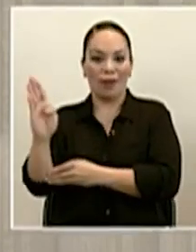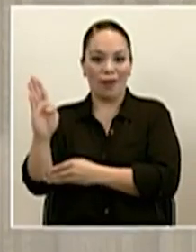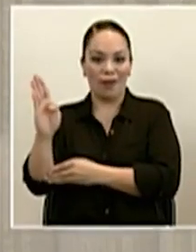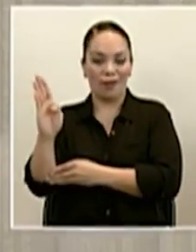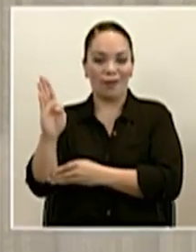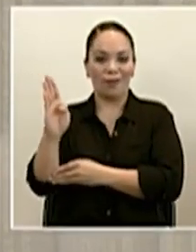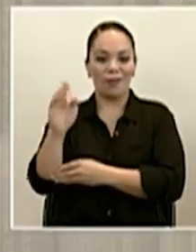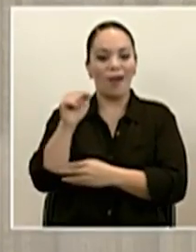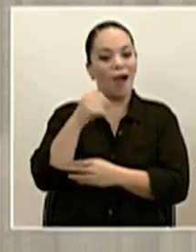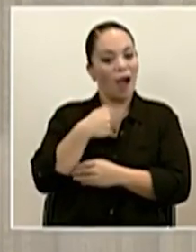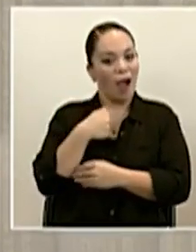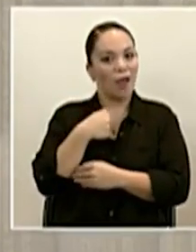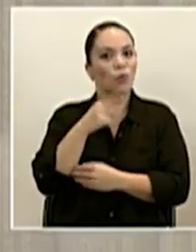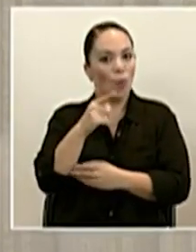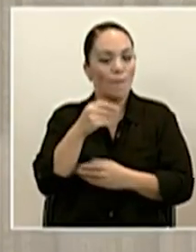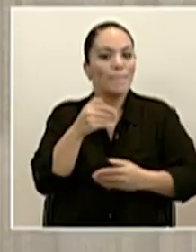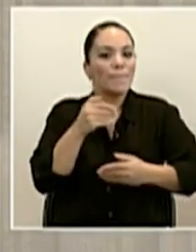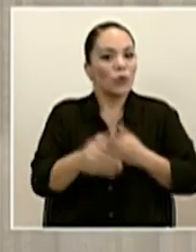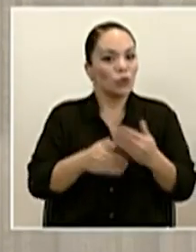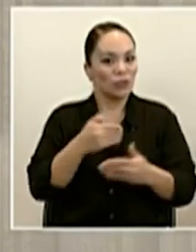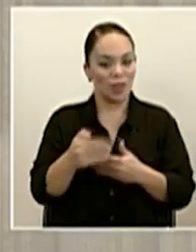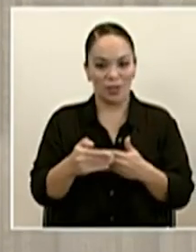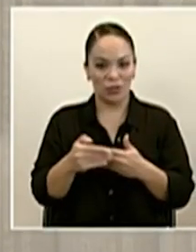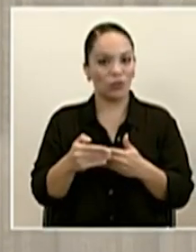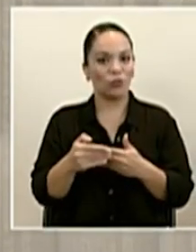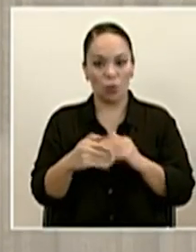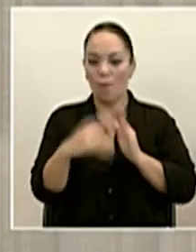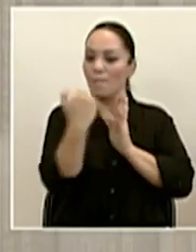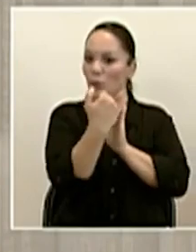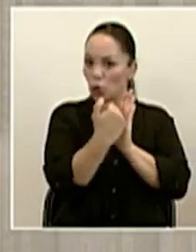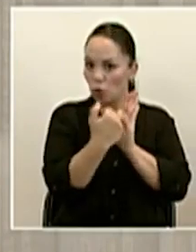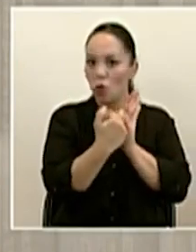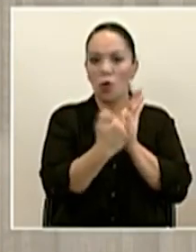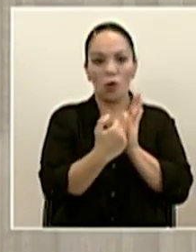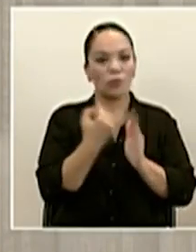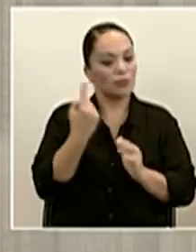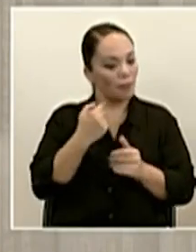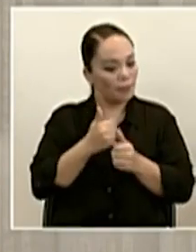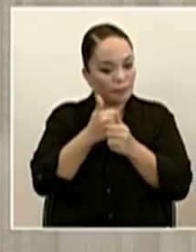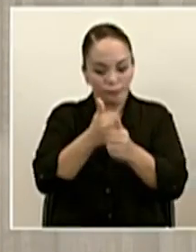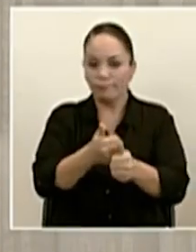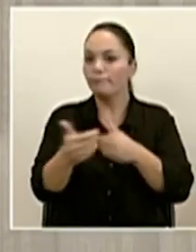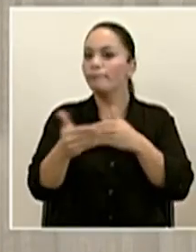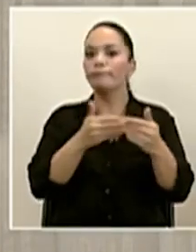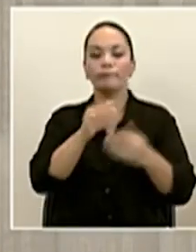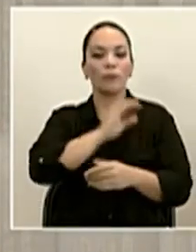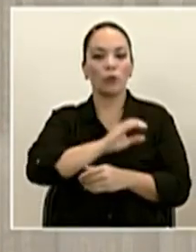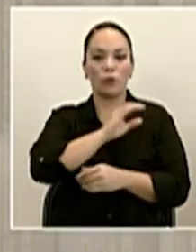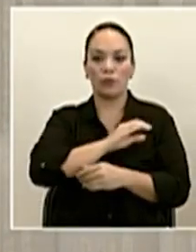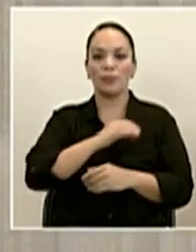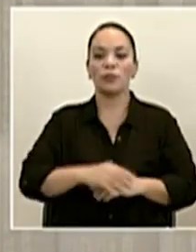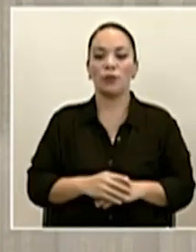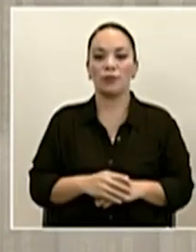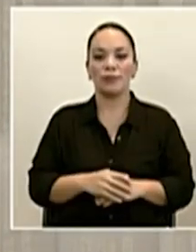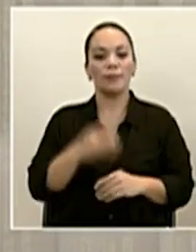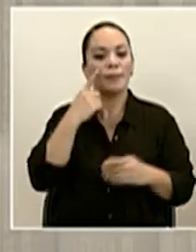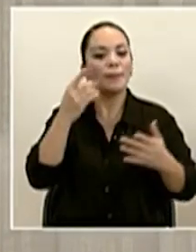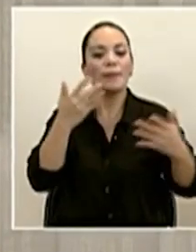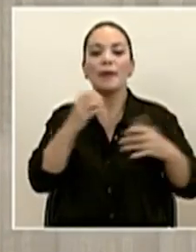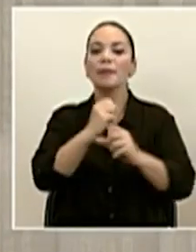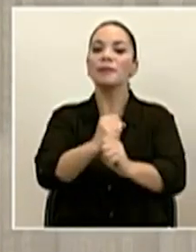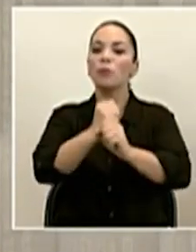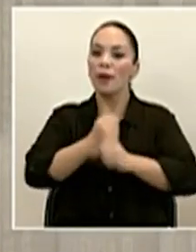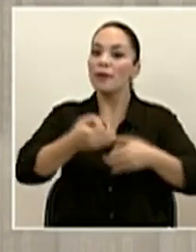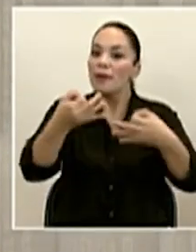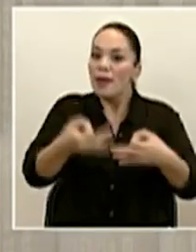hay un proceso que es un protocolo estándar que se sigue siempre, no importan las condiciones, de asegurar la